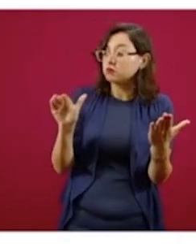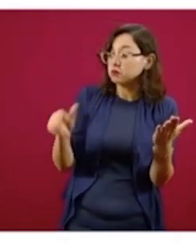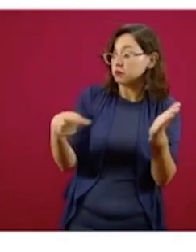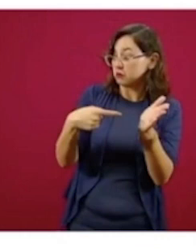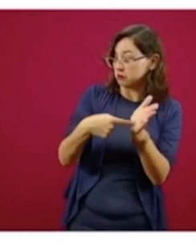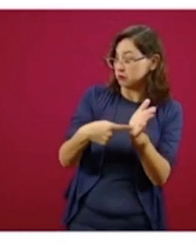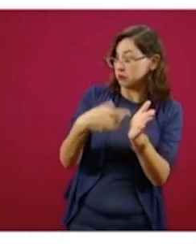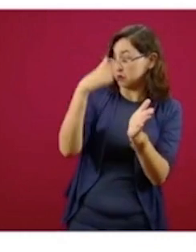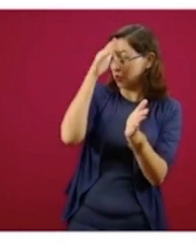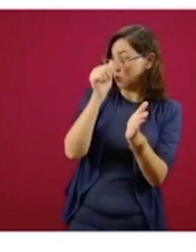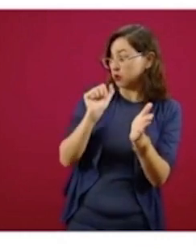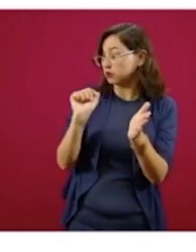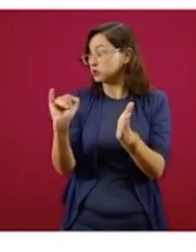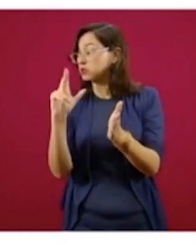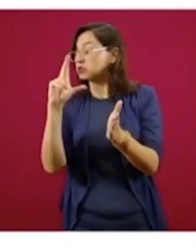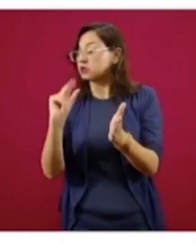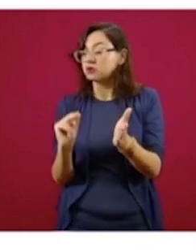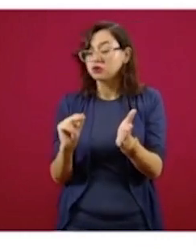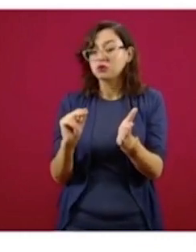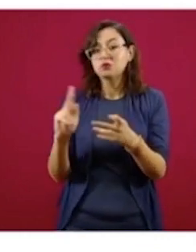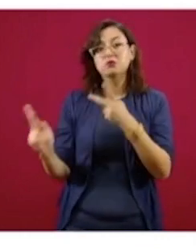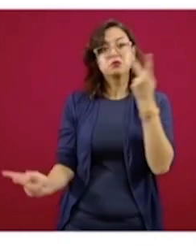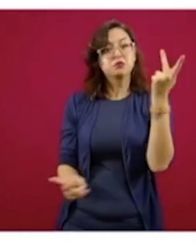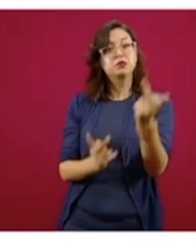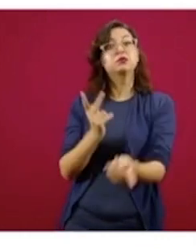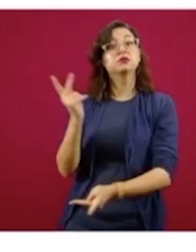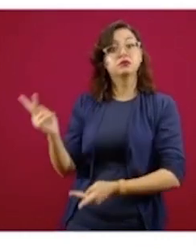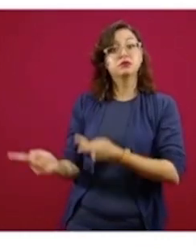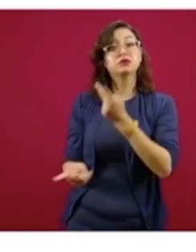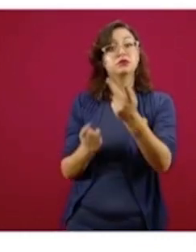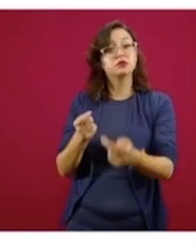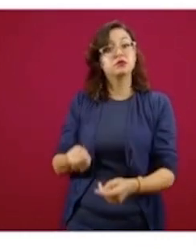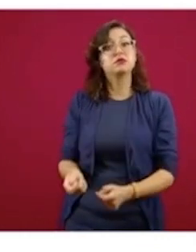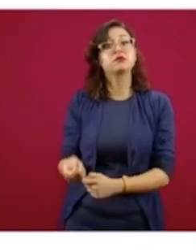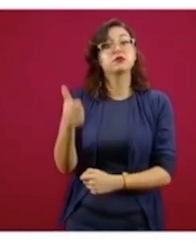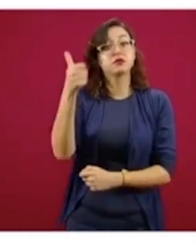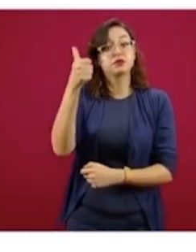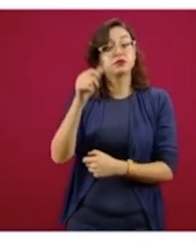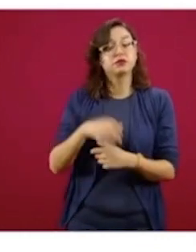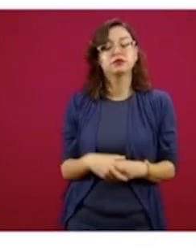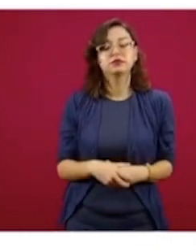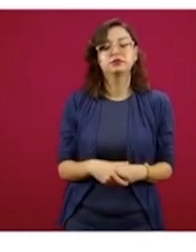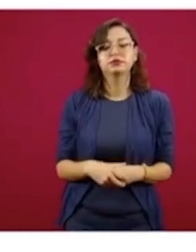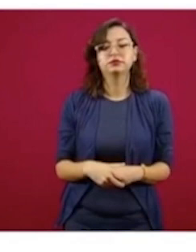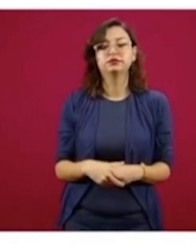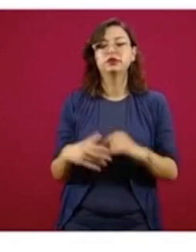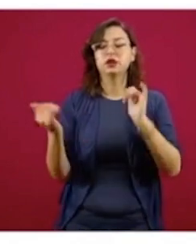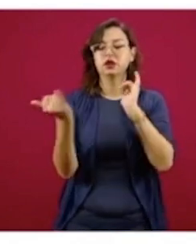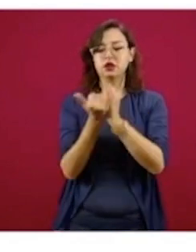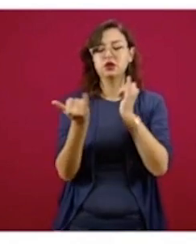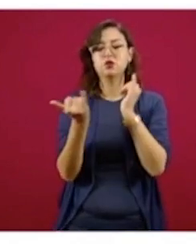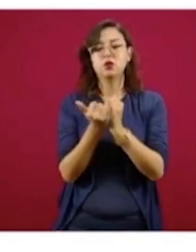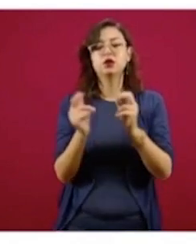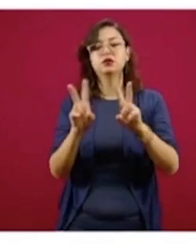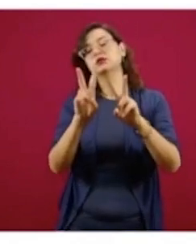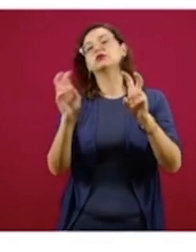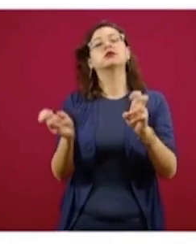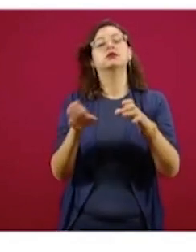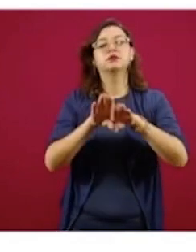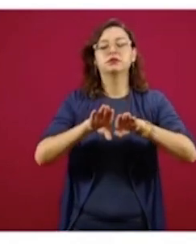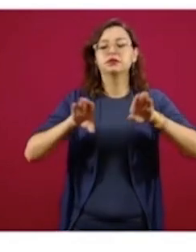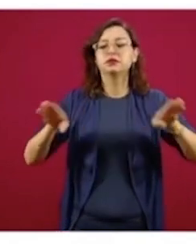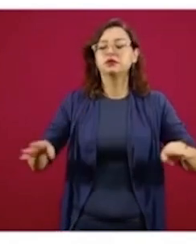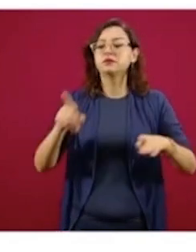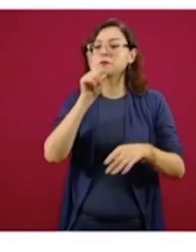contenido de sus contratos. Igual de relevante significa el hecho de que la democracia y el voto